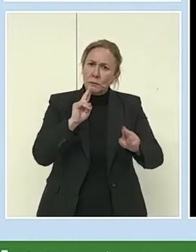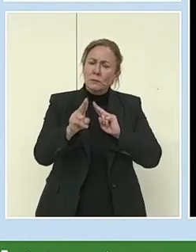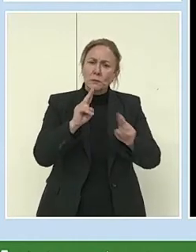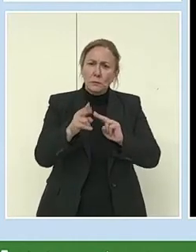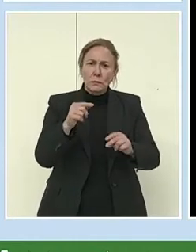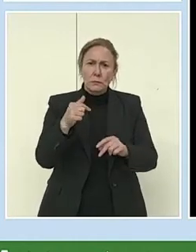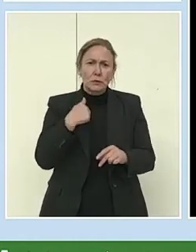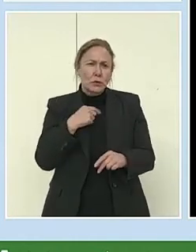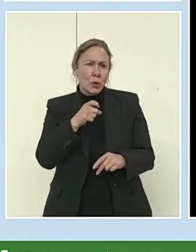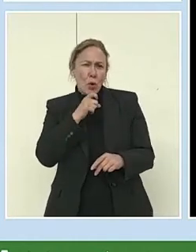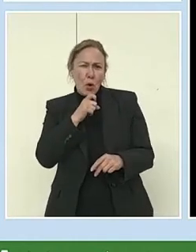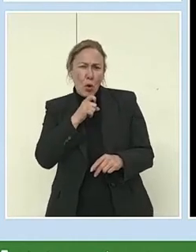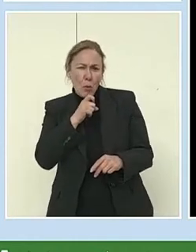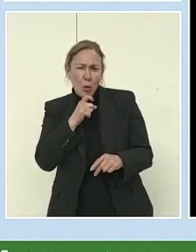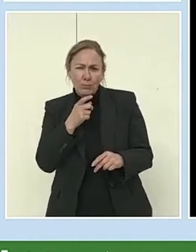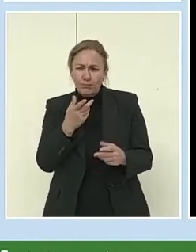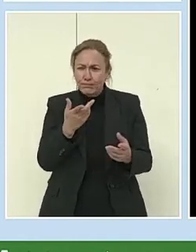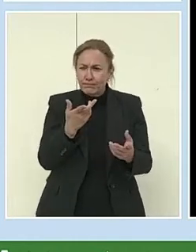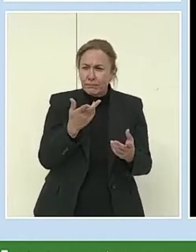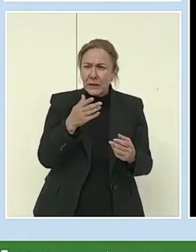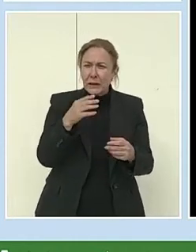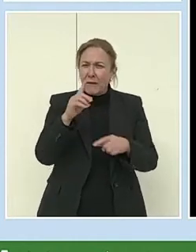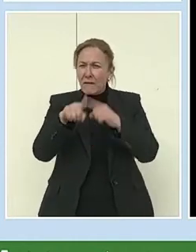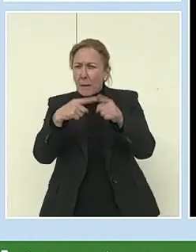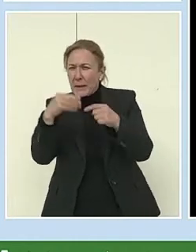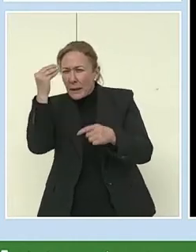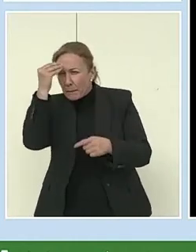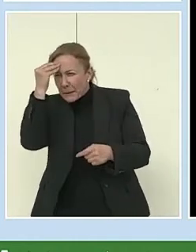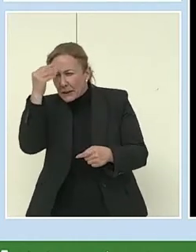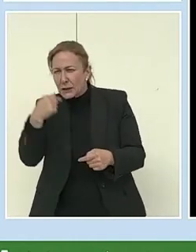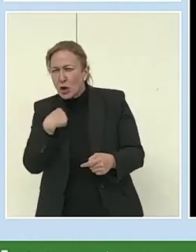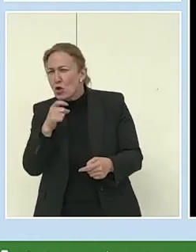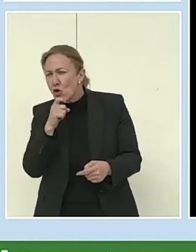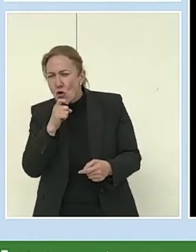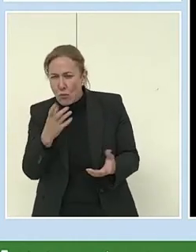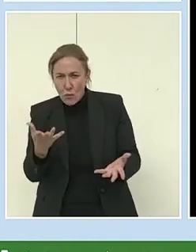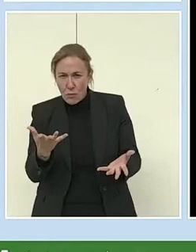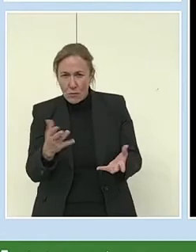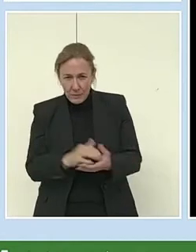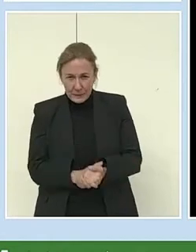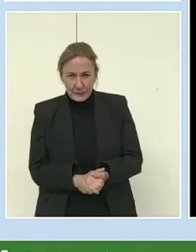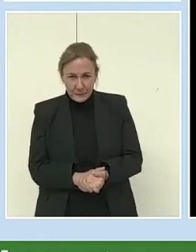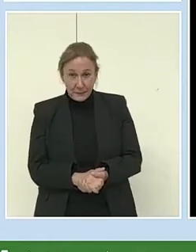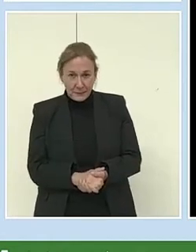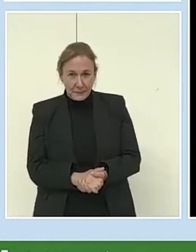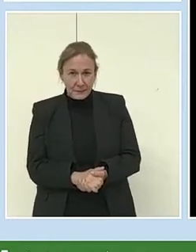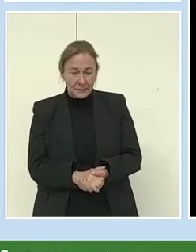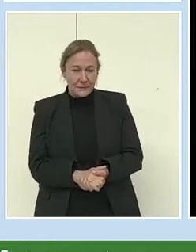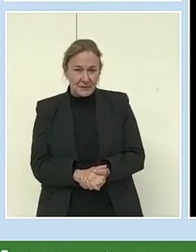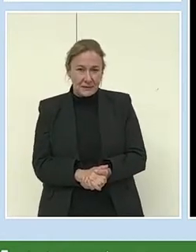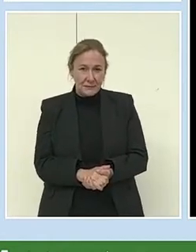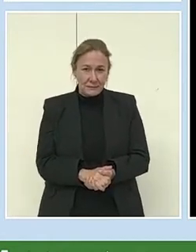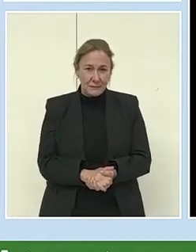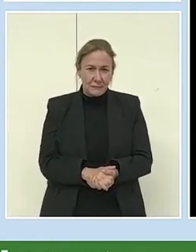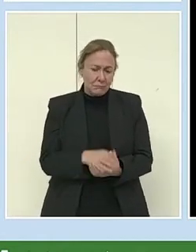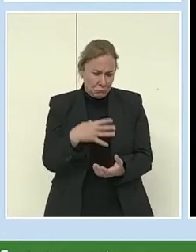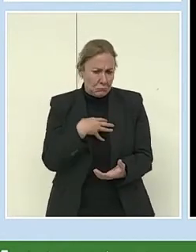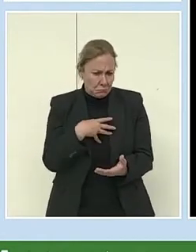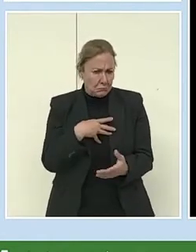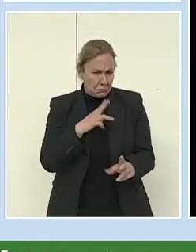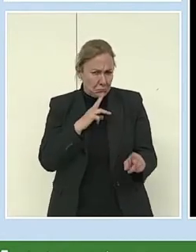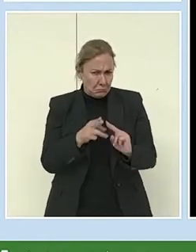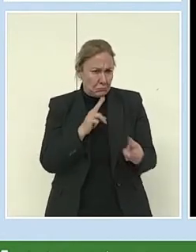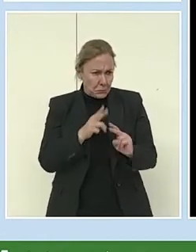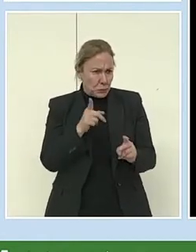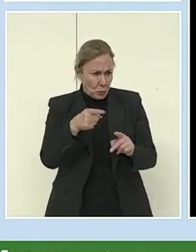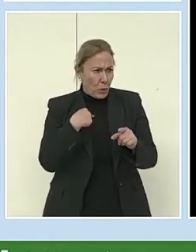¿Cómo soy yo según mi familia? Es una cosa que no es tan personal, ¿no? Que se puede responder. Que podemos